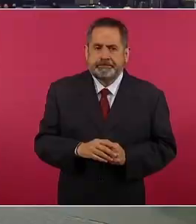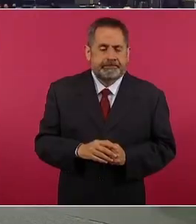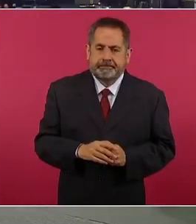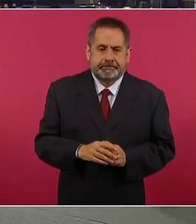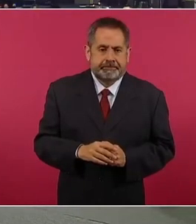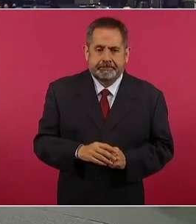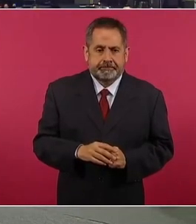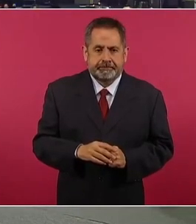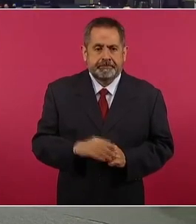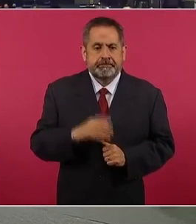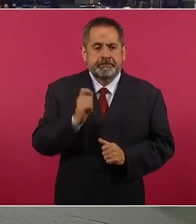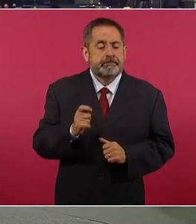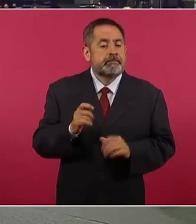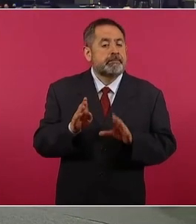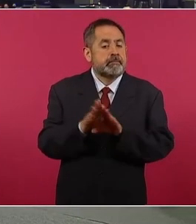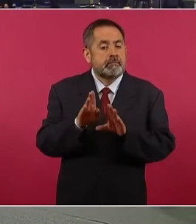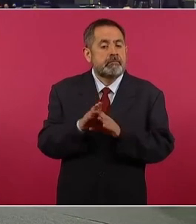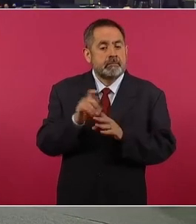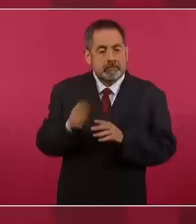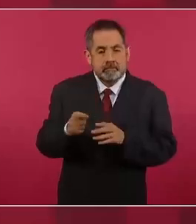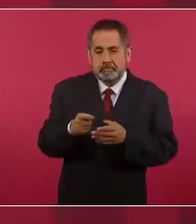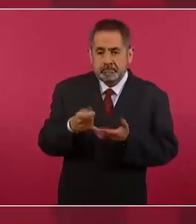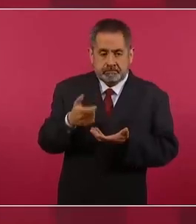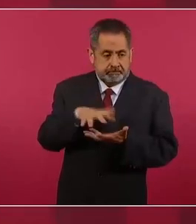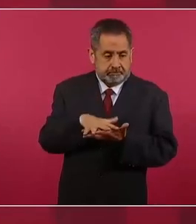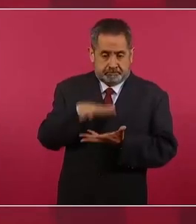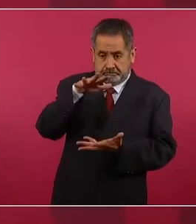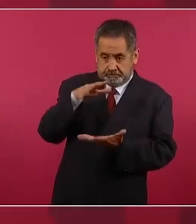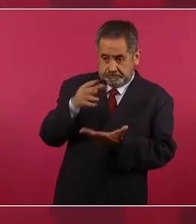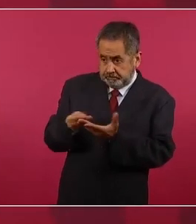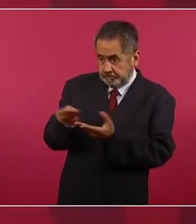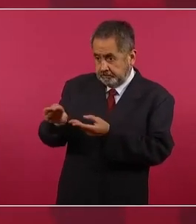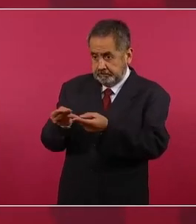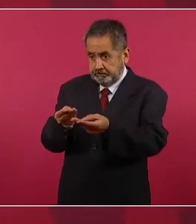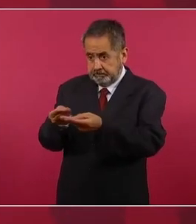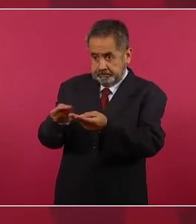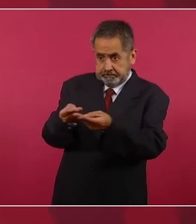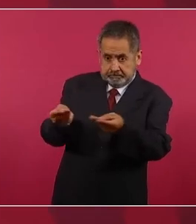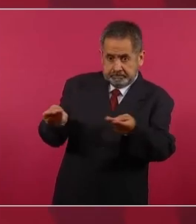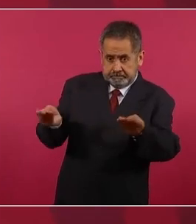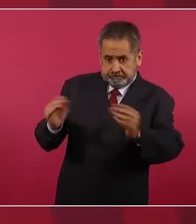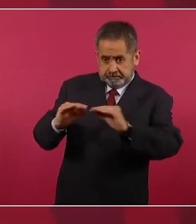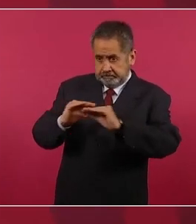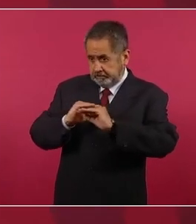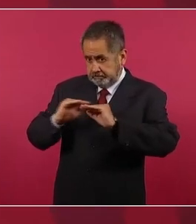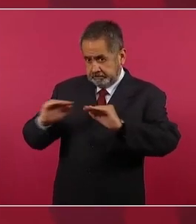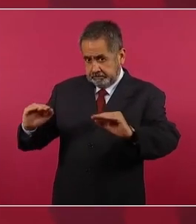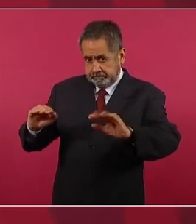eso se logra con una mejor distribución del ingreso de la riqueza